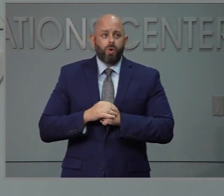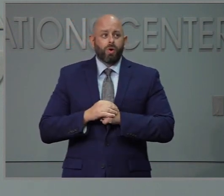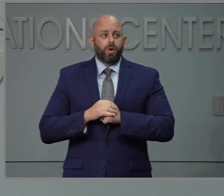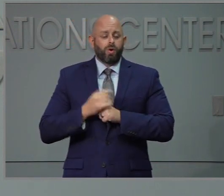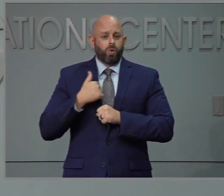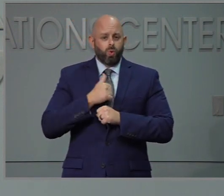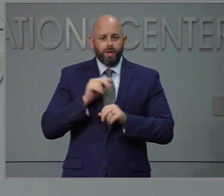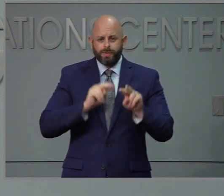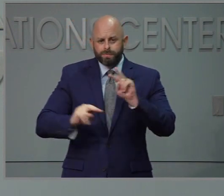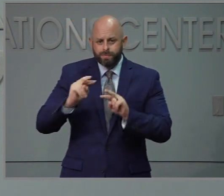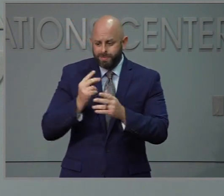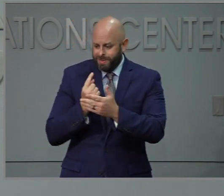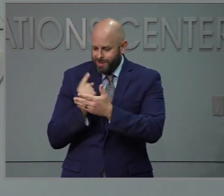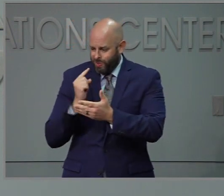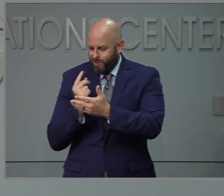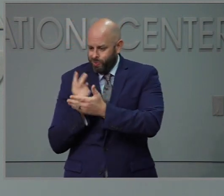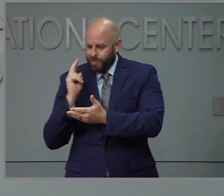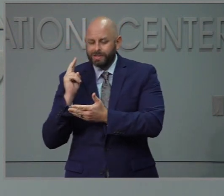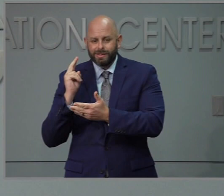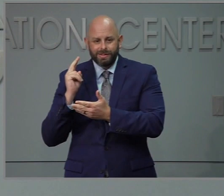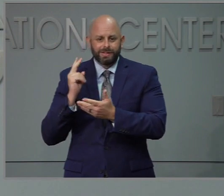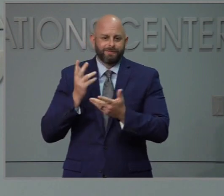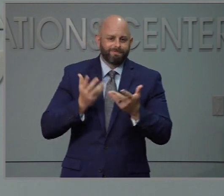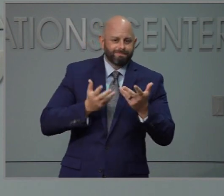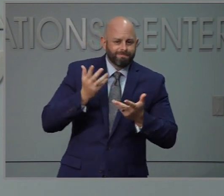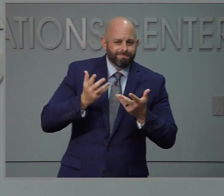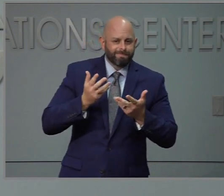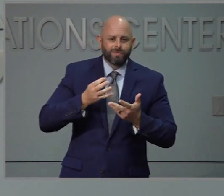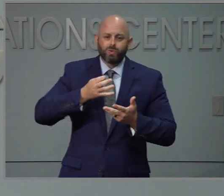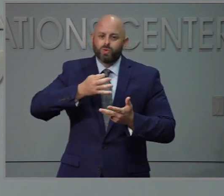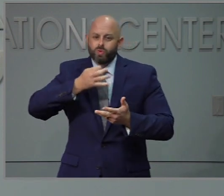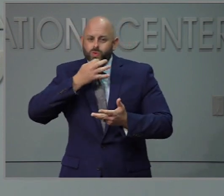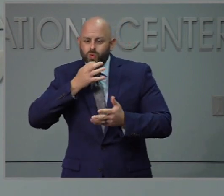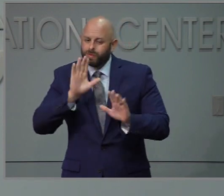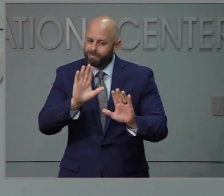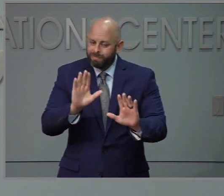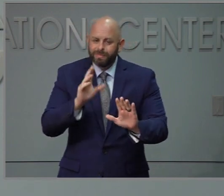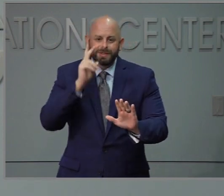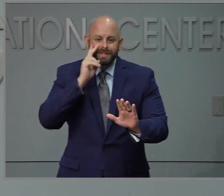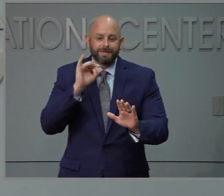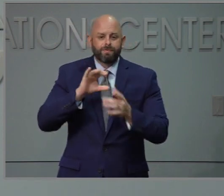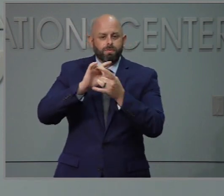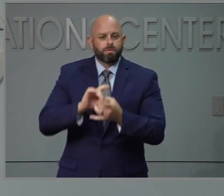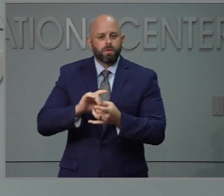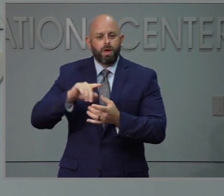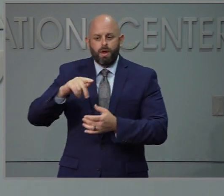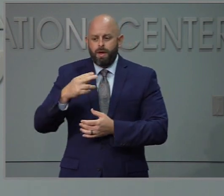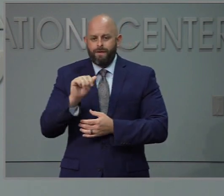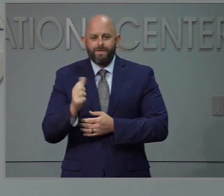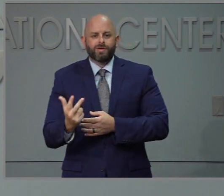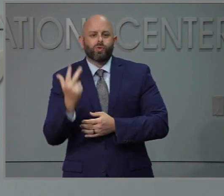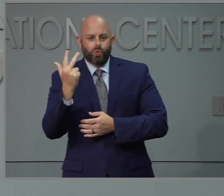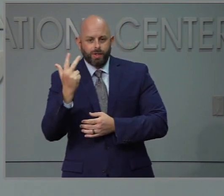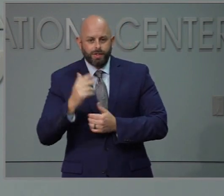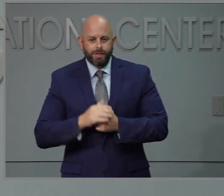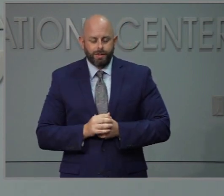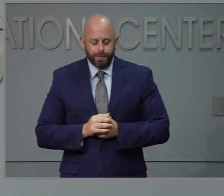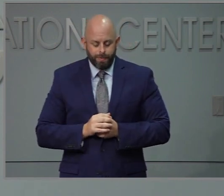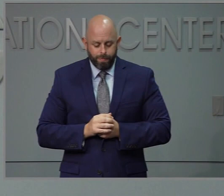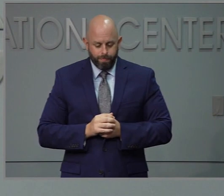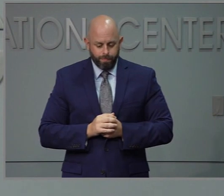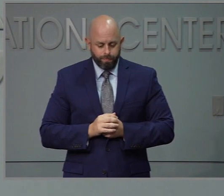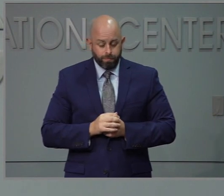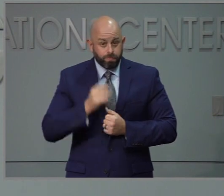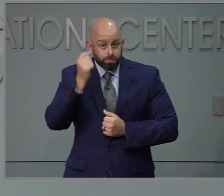es demasiado pronto para decir que está relacionado con la apertura de la fase tres. Y vemos que en general hay un aumento de casos